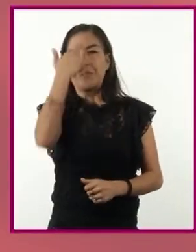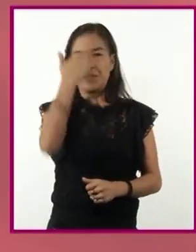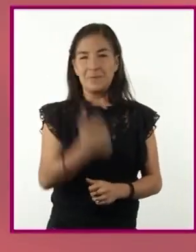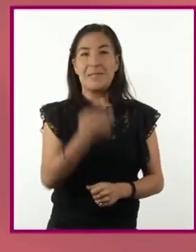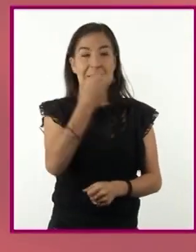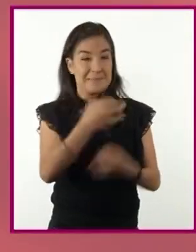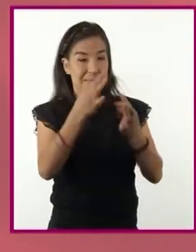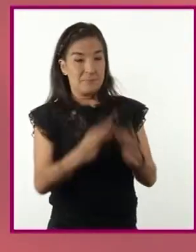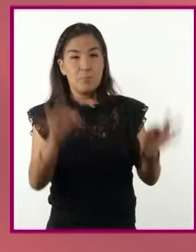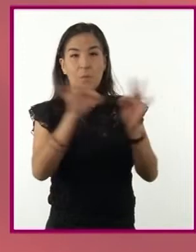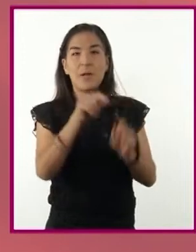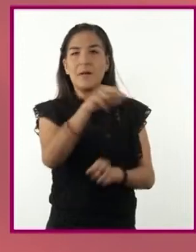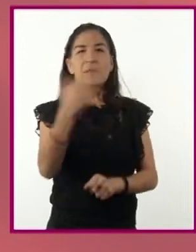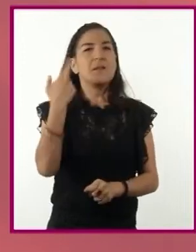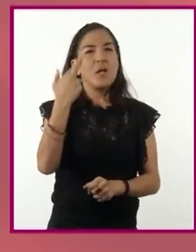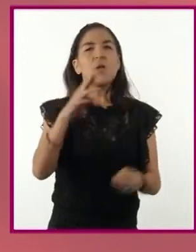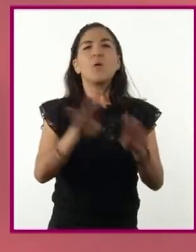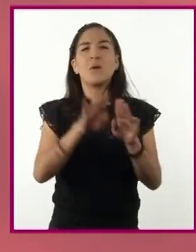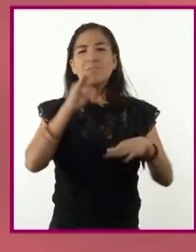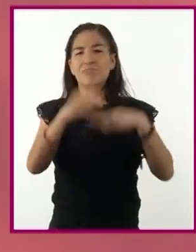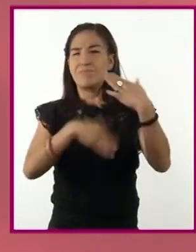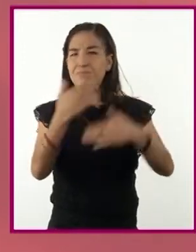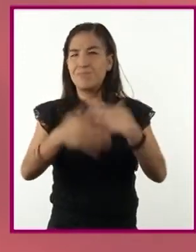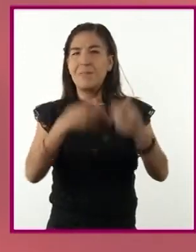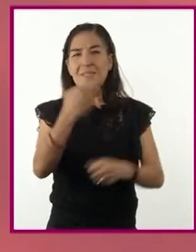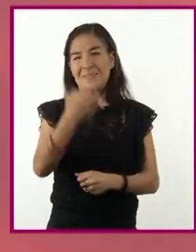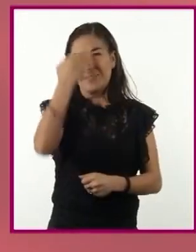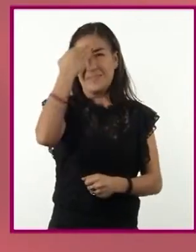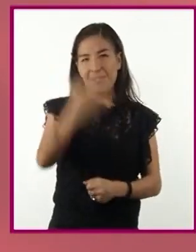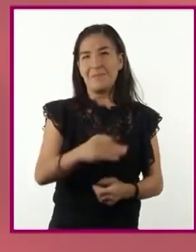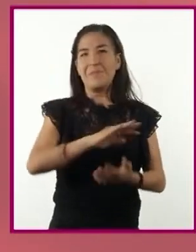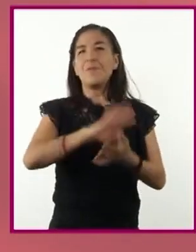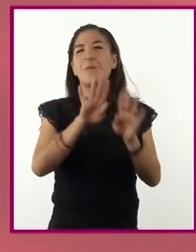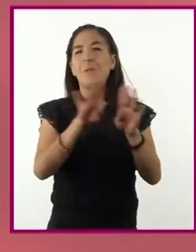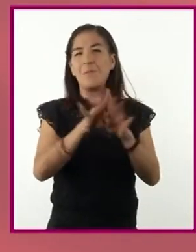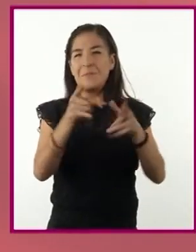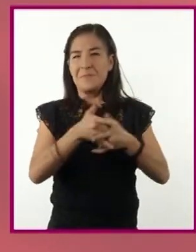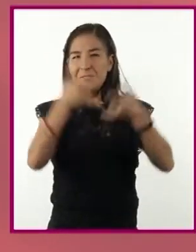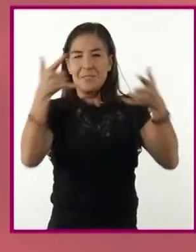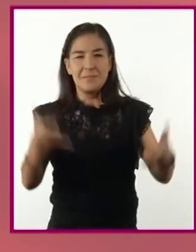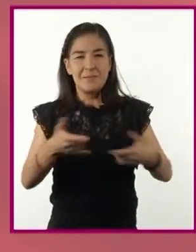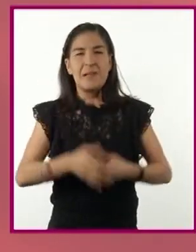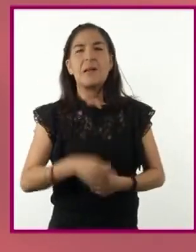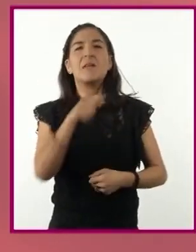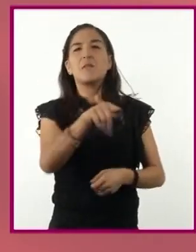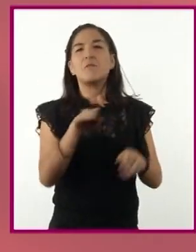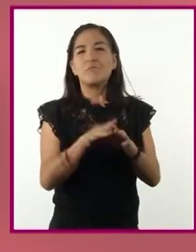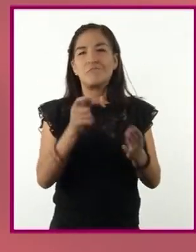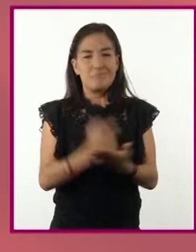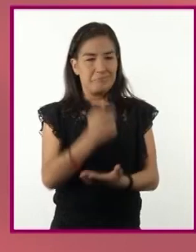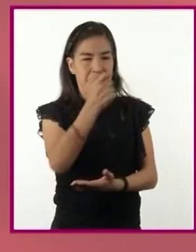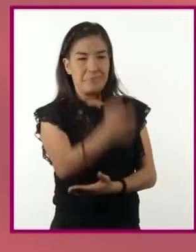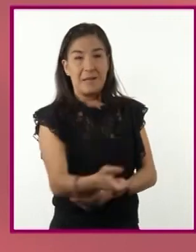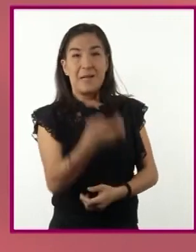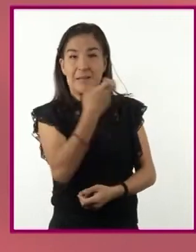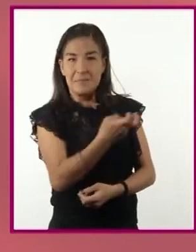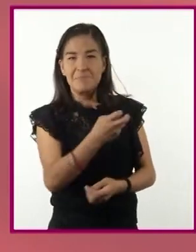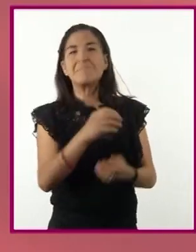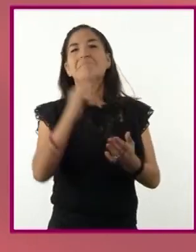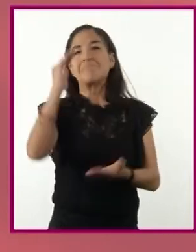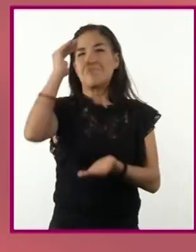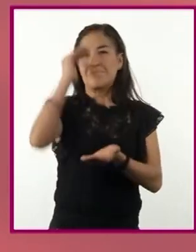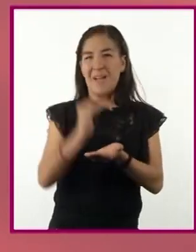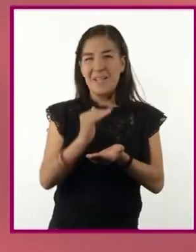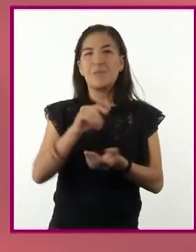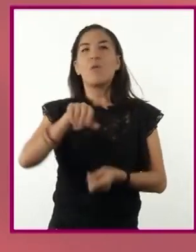la importancia de la radio ha trascendido a lo largo de su historia y tiene que ver con su costo de producción, el cual es menos